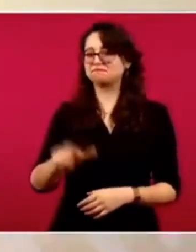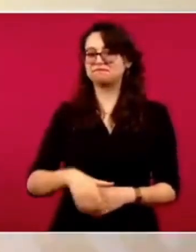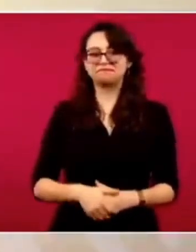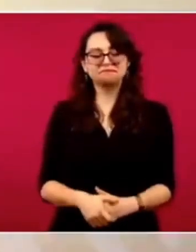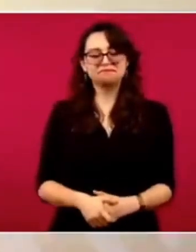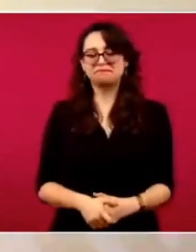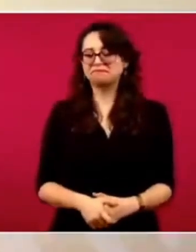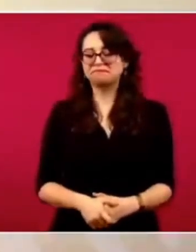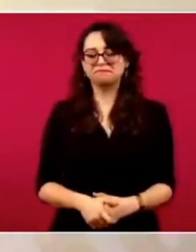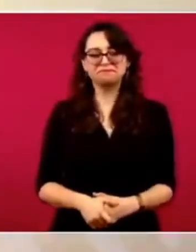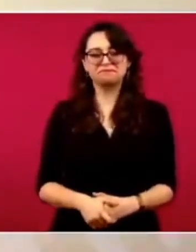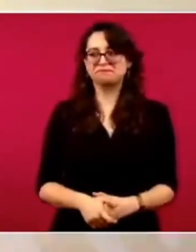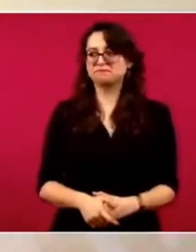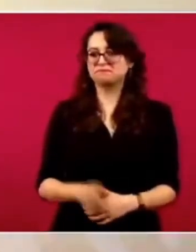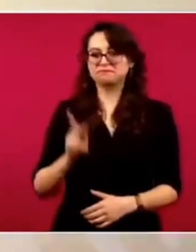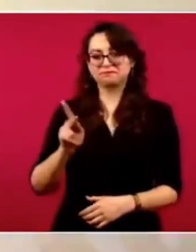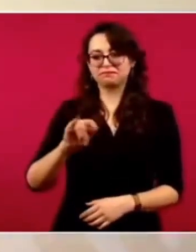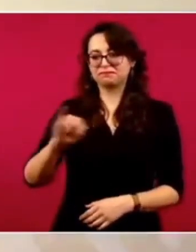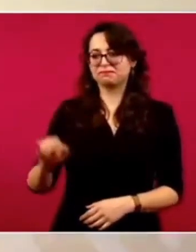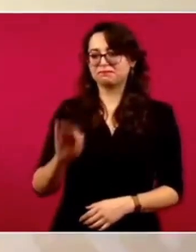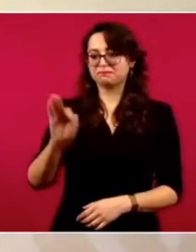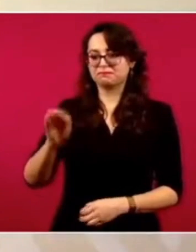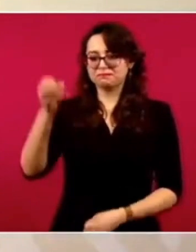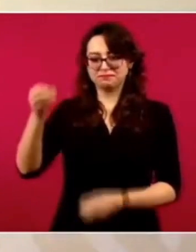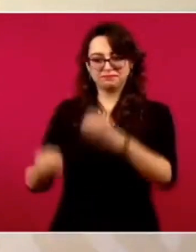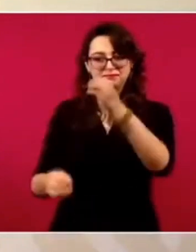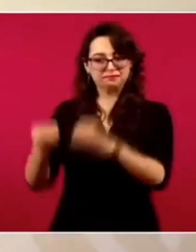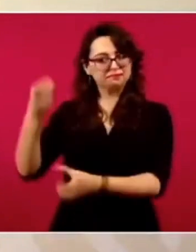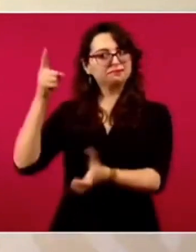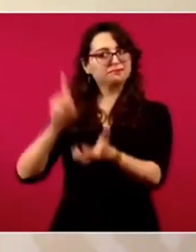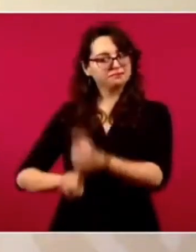El Poder Judicial debe reformarse.